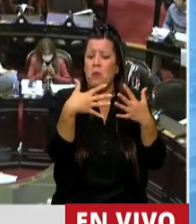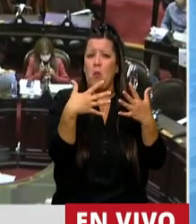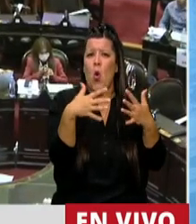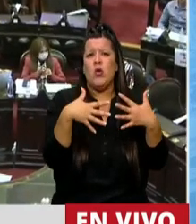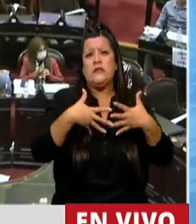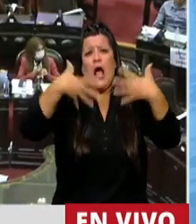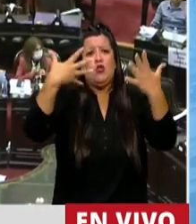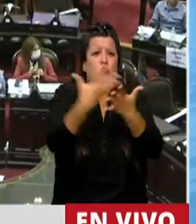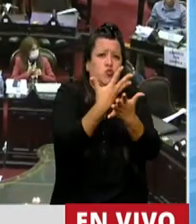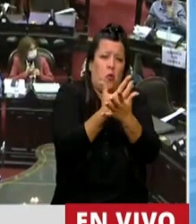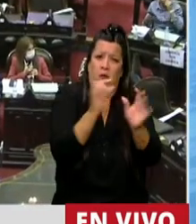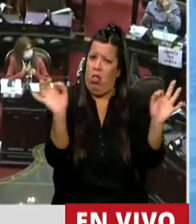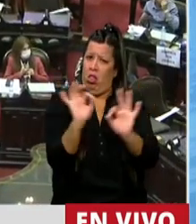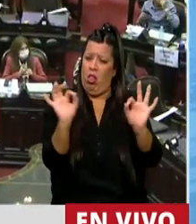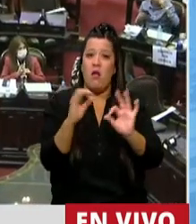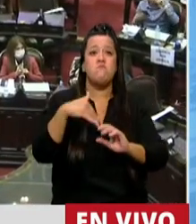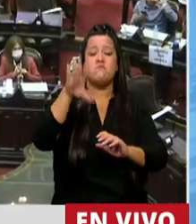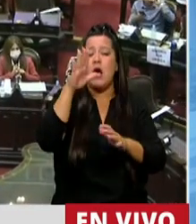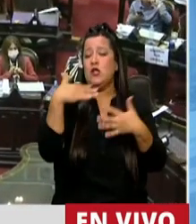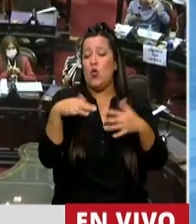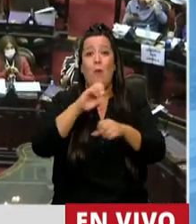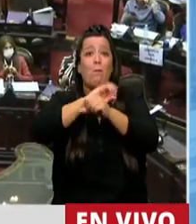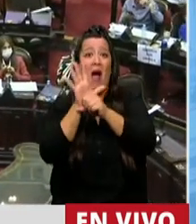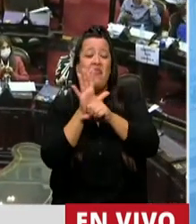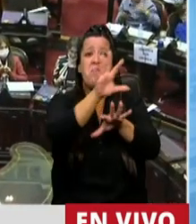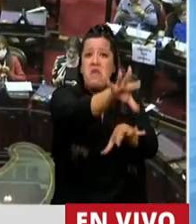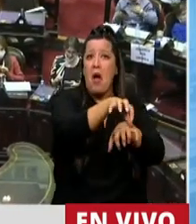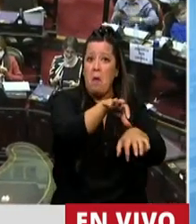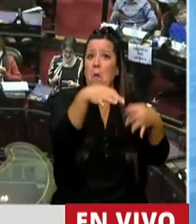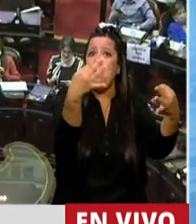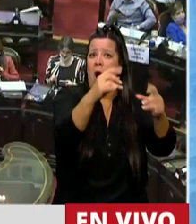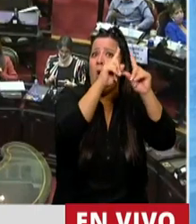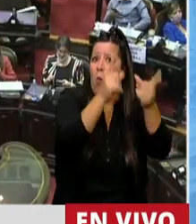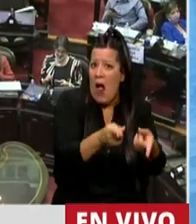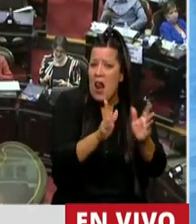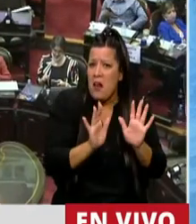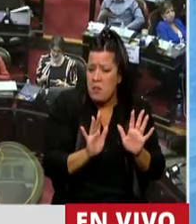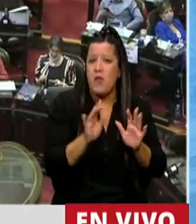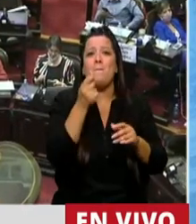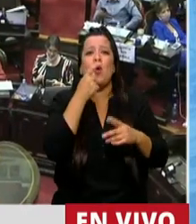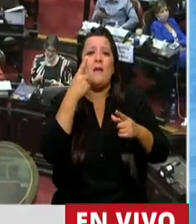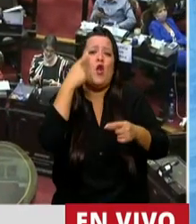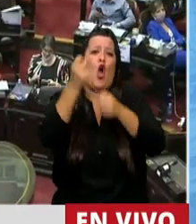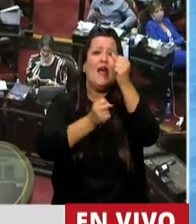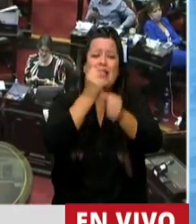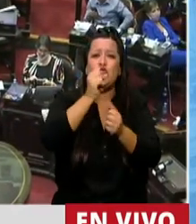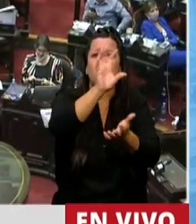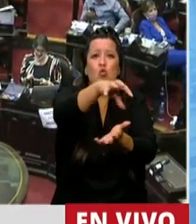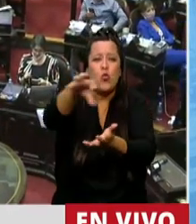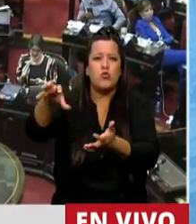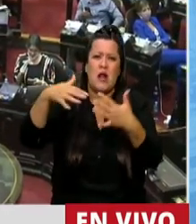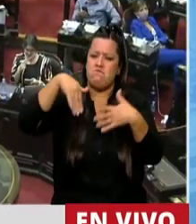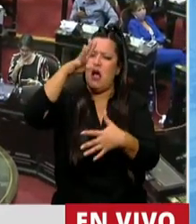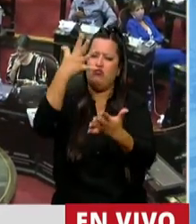las consecuencias más duras de la pandemia. Vemos que el sector industrial sufrió